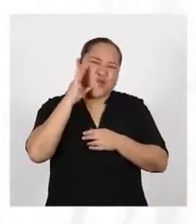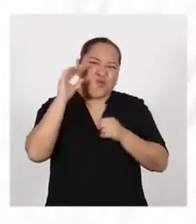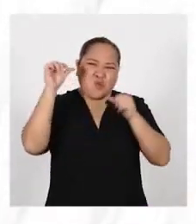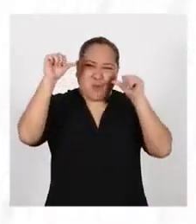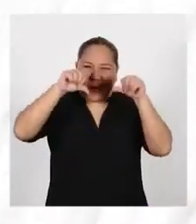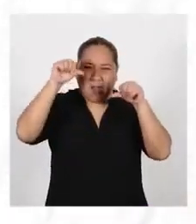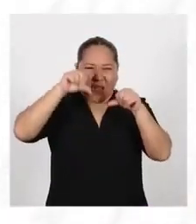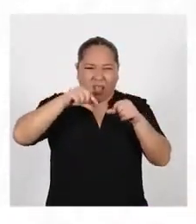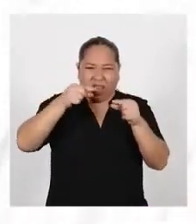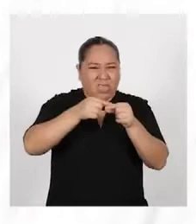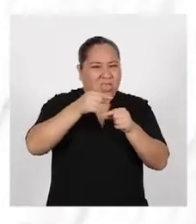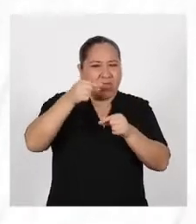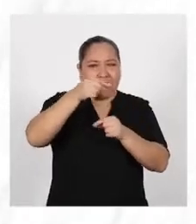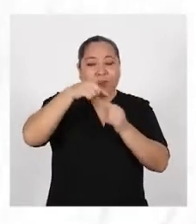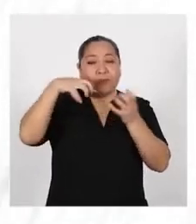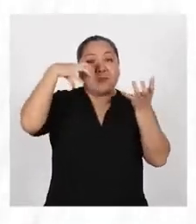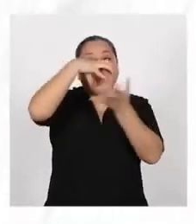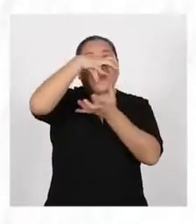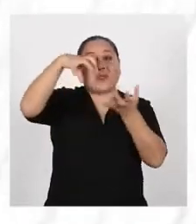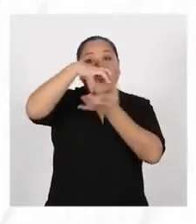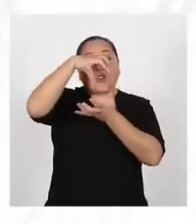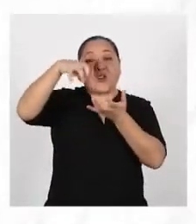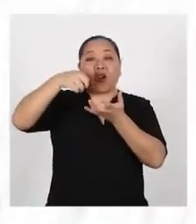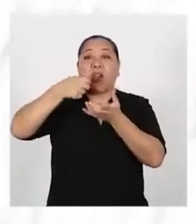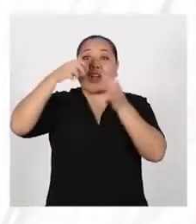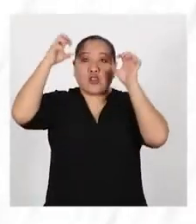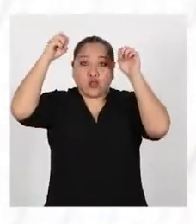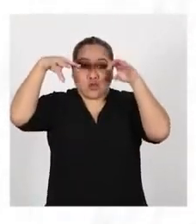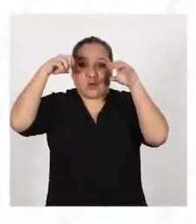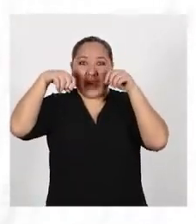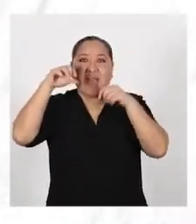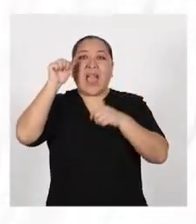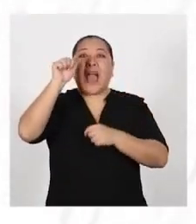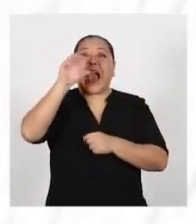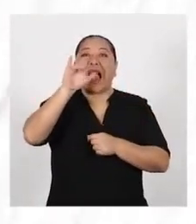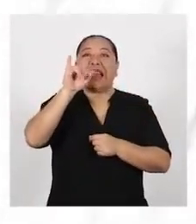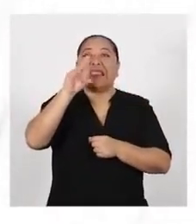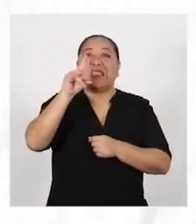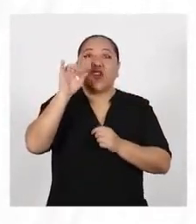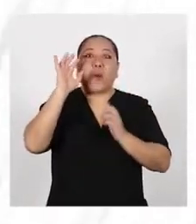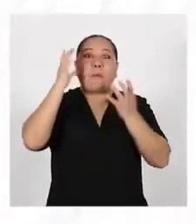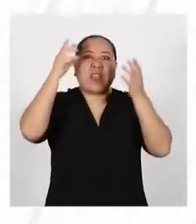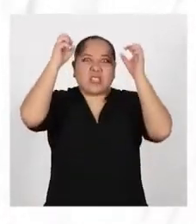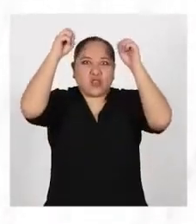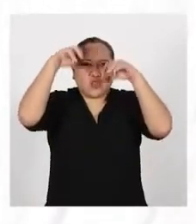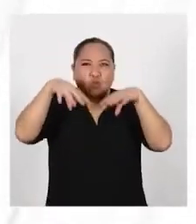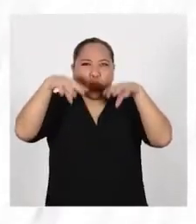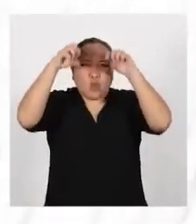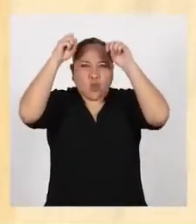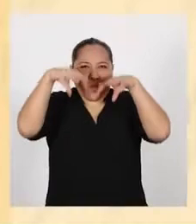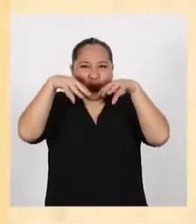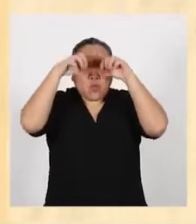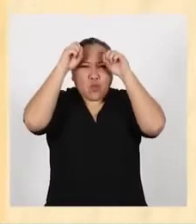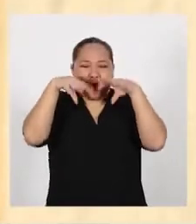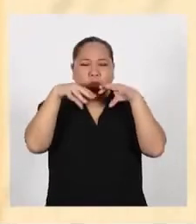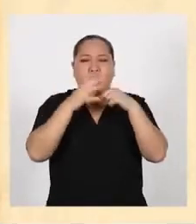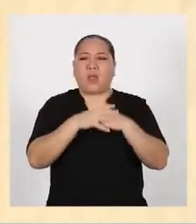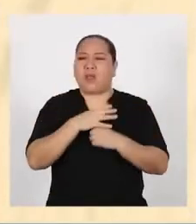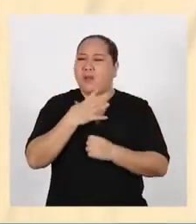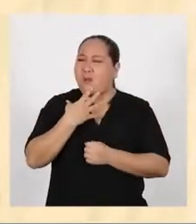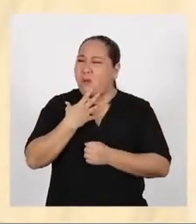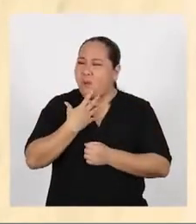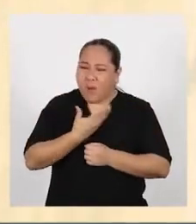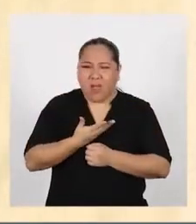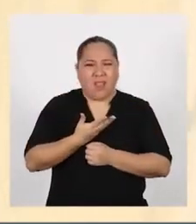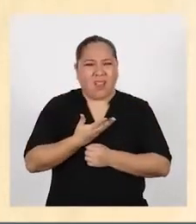sustancias dañinas se combina con las nubes de agua y forman ácidos que caen en forma de lluvia ¡Guau!